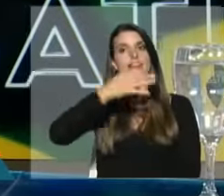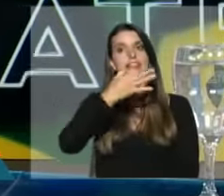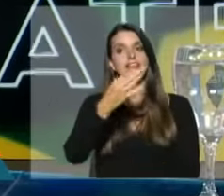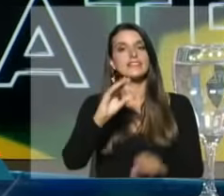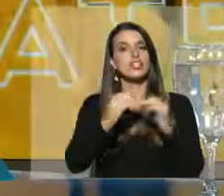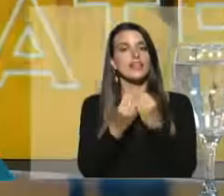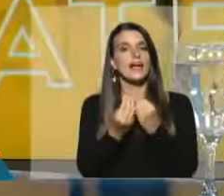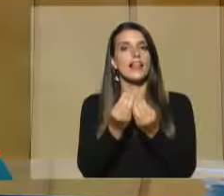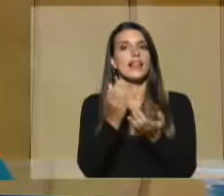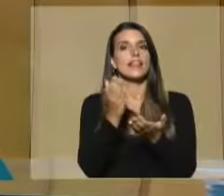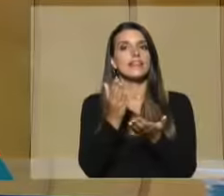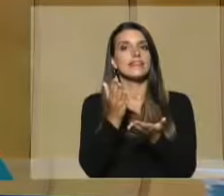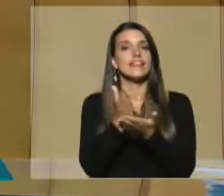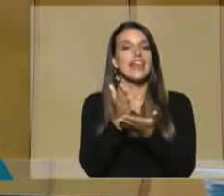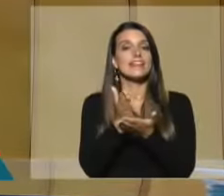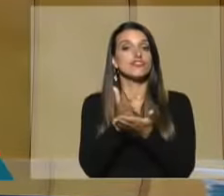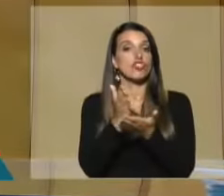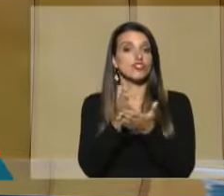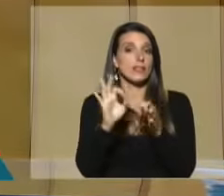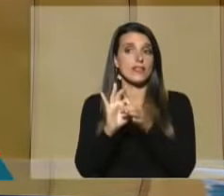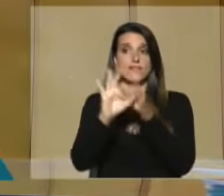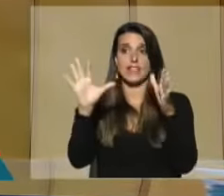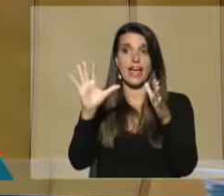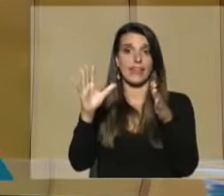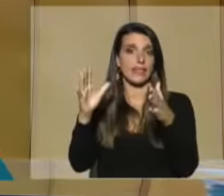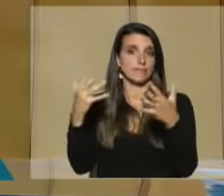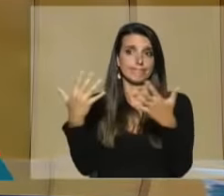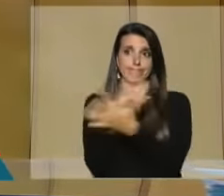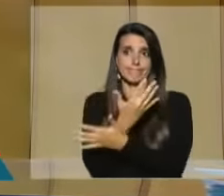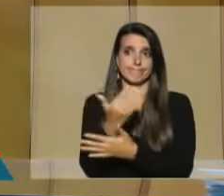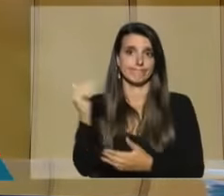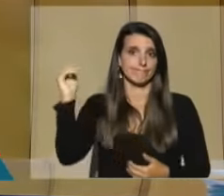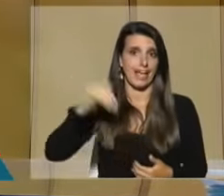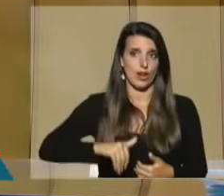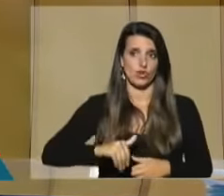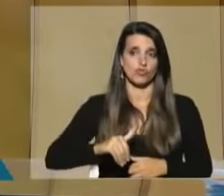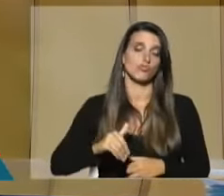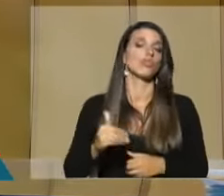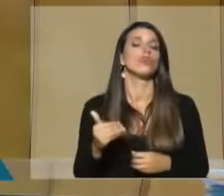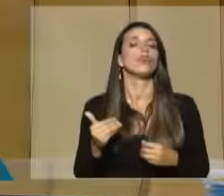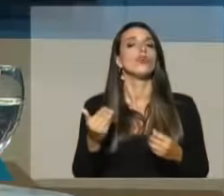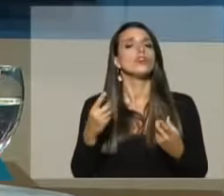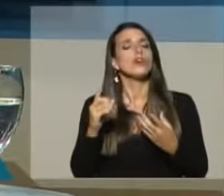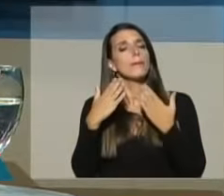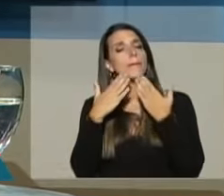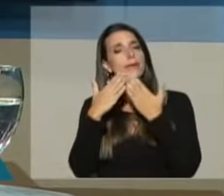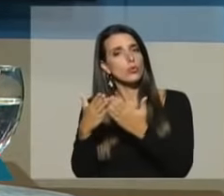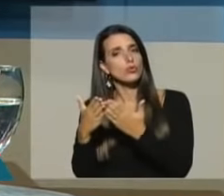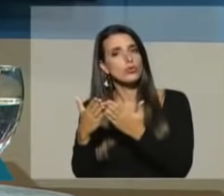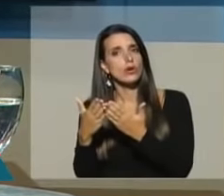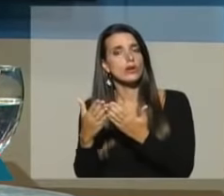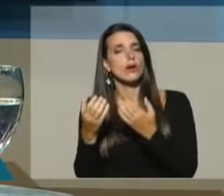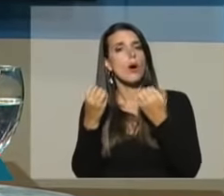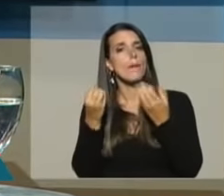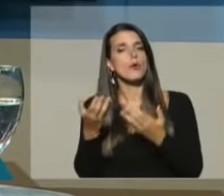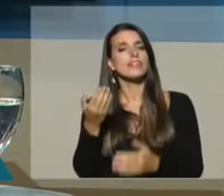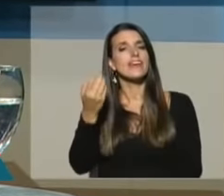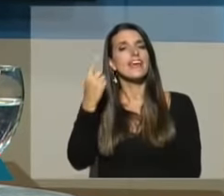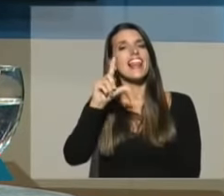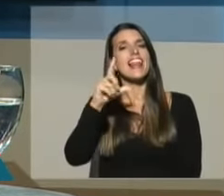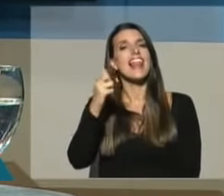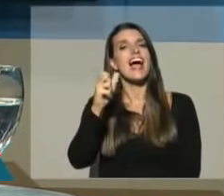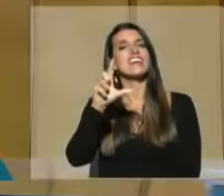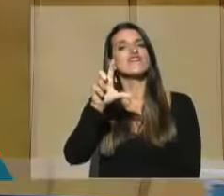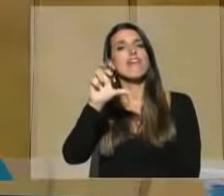derechos y libertades. Lo dijo en la primera parte de su exposición. Se afectan derechos y libertades. Le quería preguntar, porque lo dijo él ayer, al otro